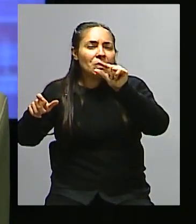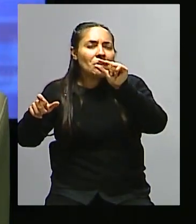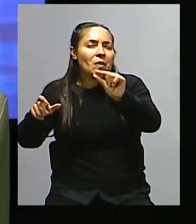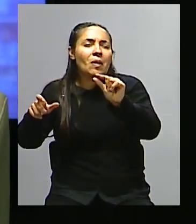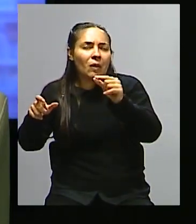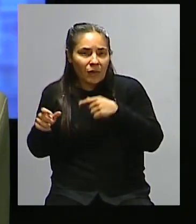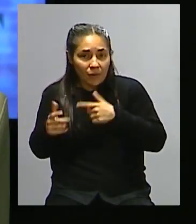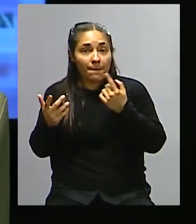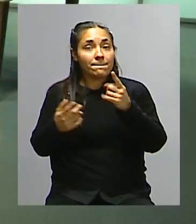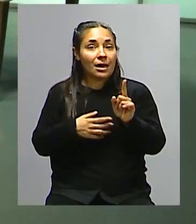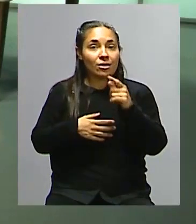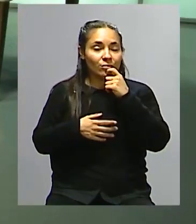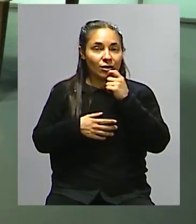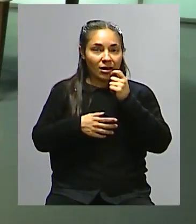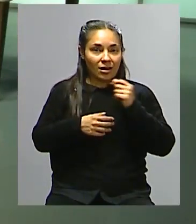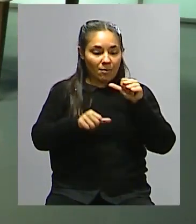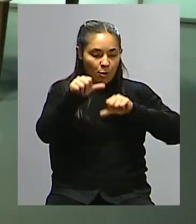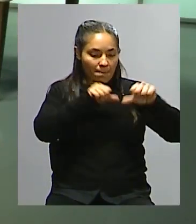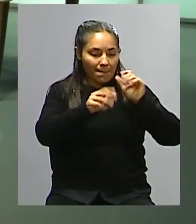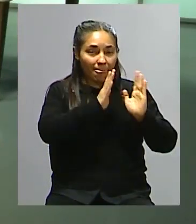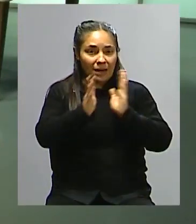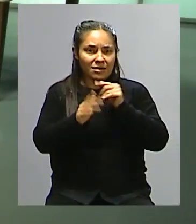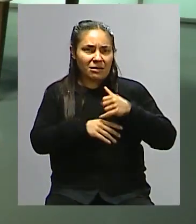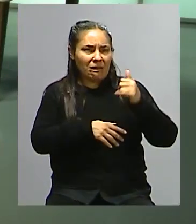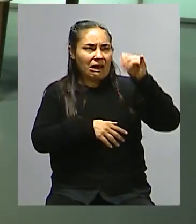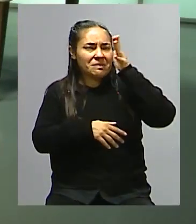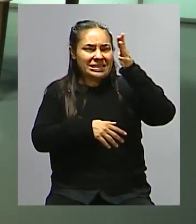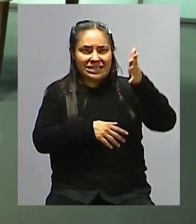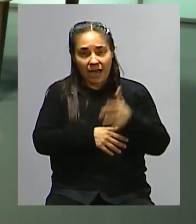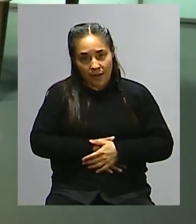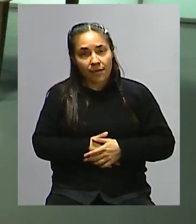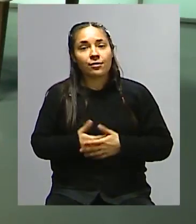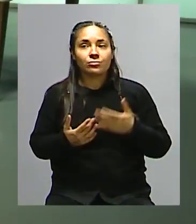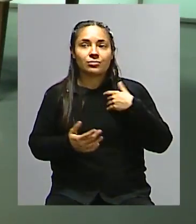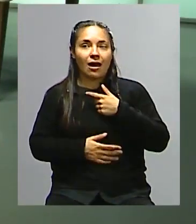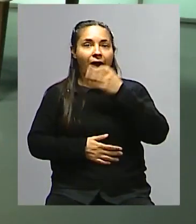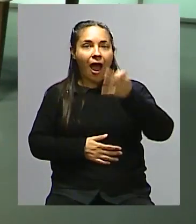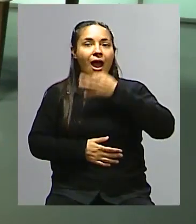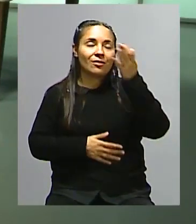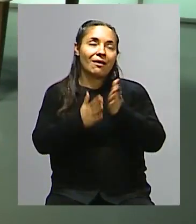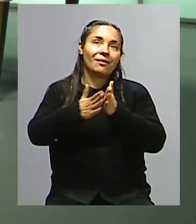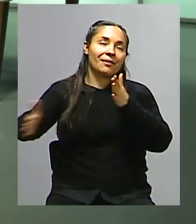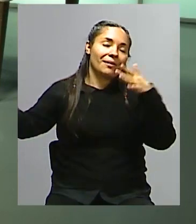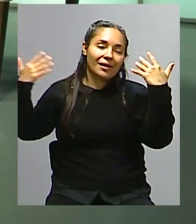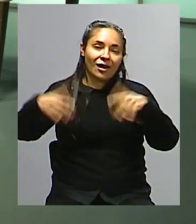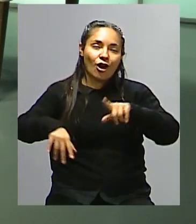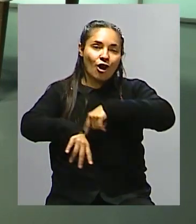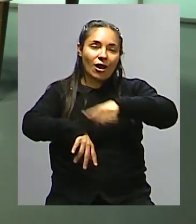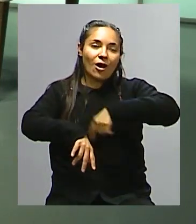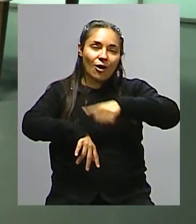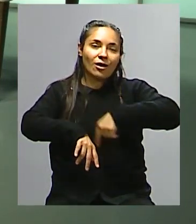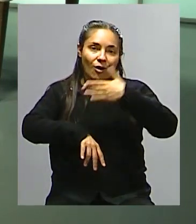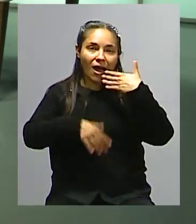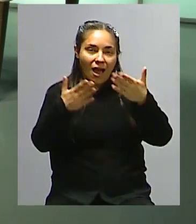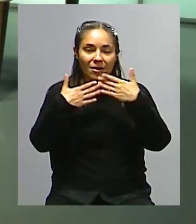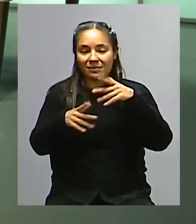para pagar esos tratamientos. Bueno, como creo que me estoy excediendo, esto podría hablar horas de esto. Horas. No, lo